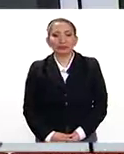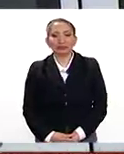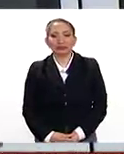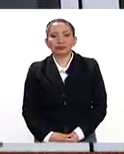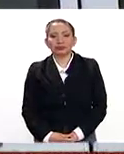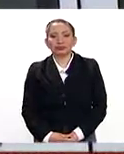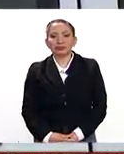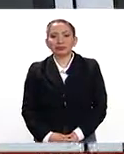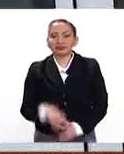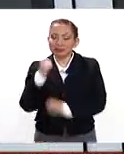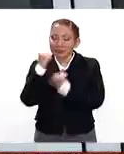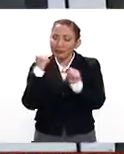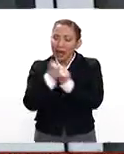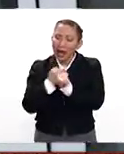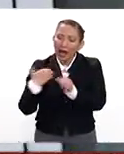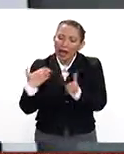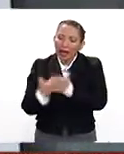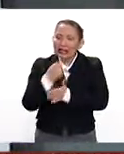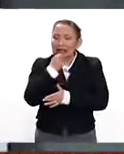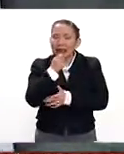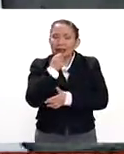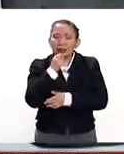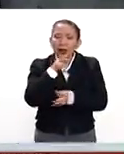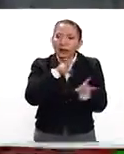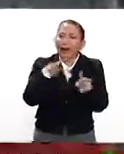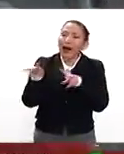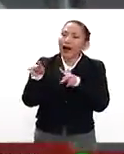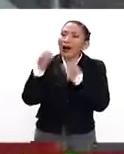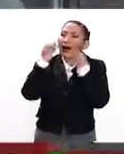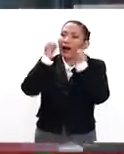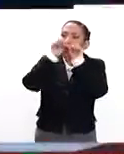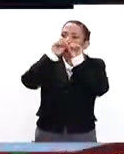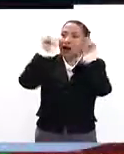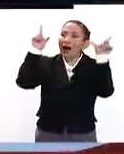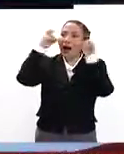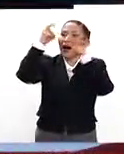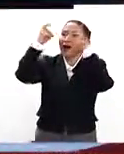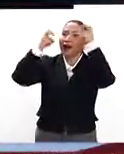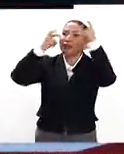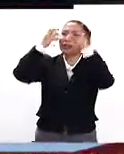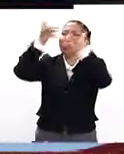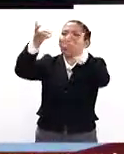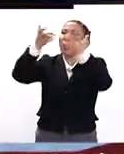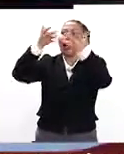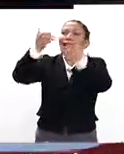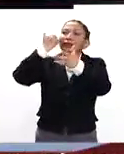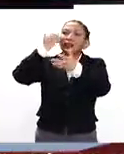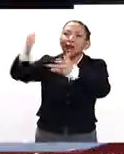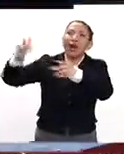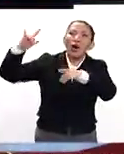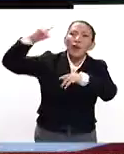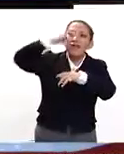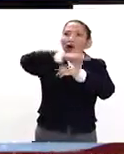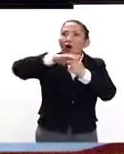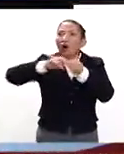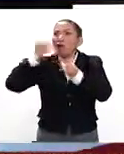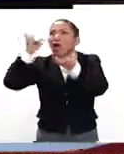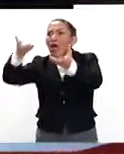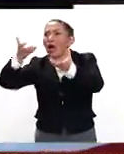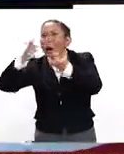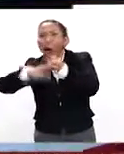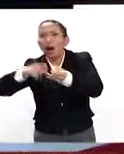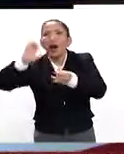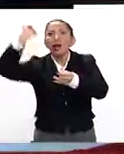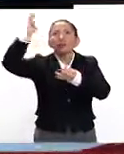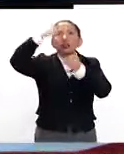Hace muchos años para los niños era uno de los grandes sueños, queríamos ser pilotos aviadores, queríamos ser